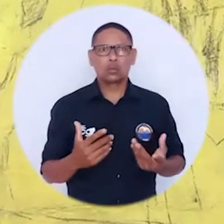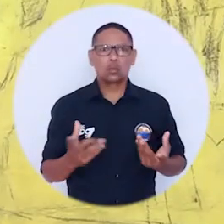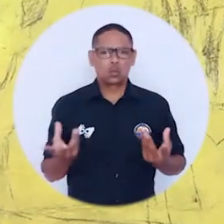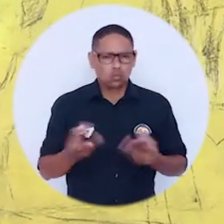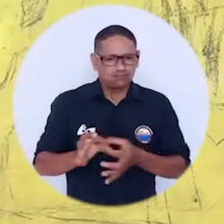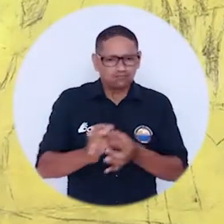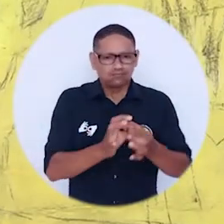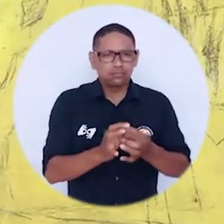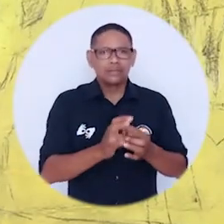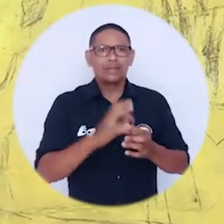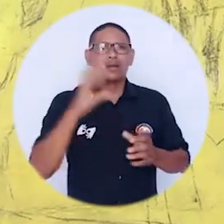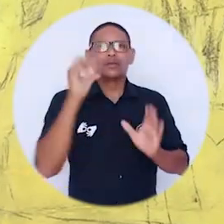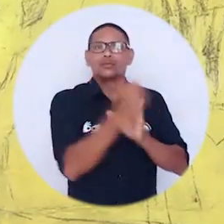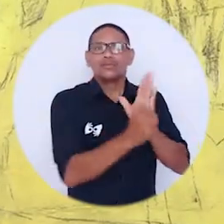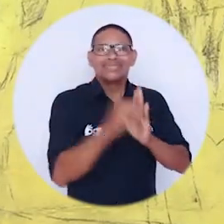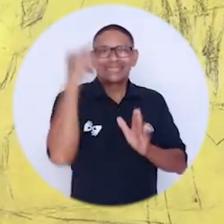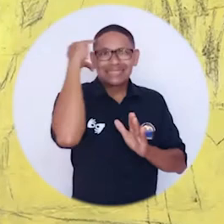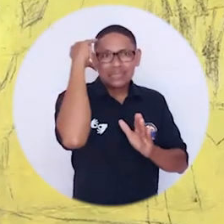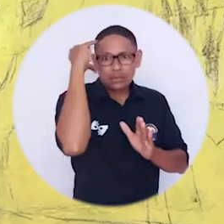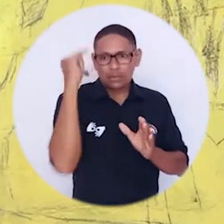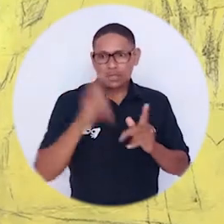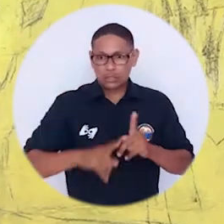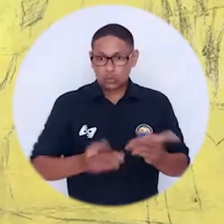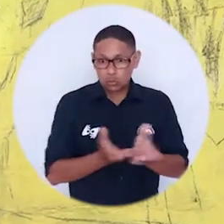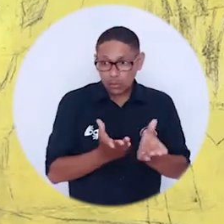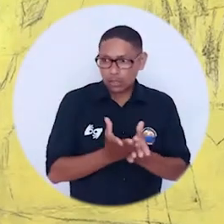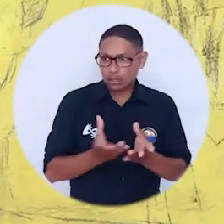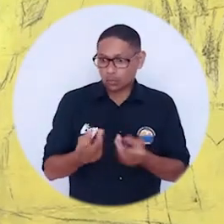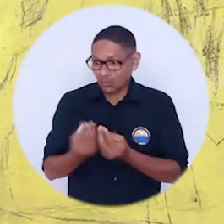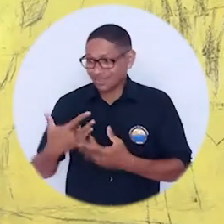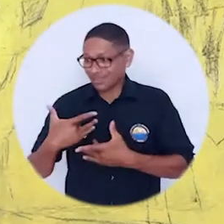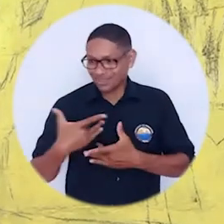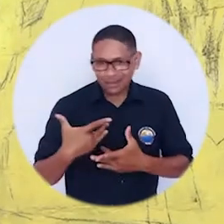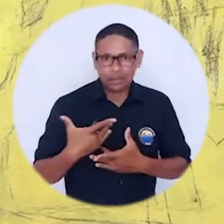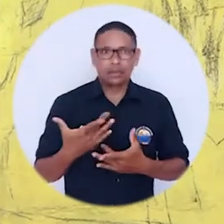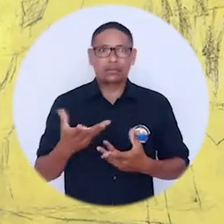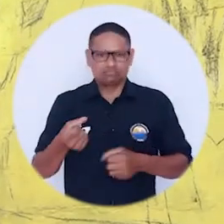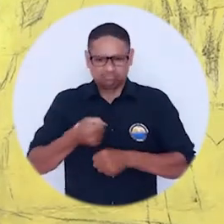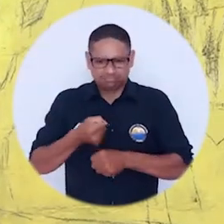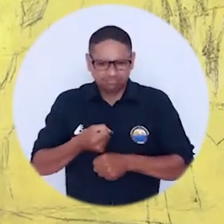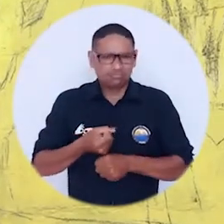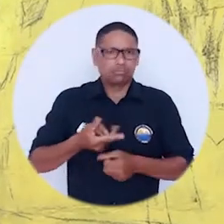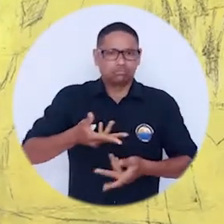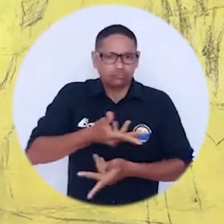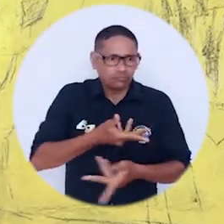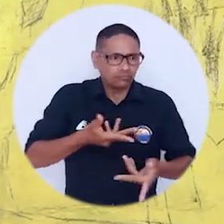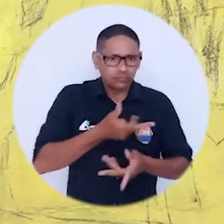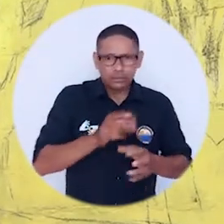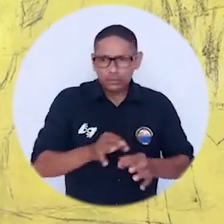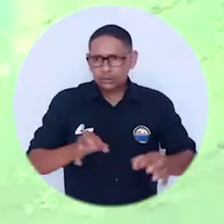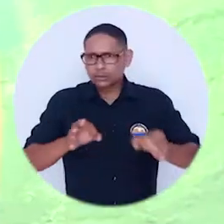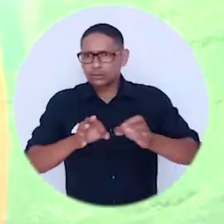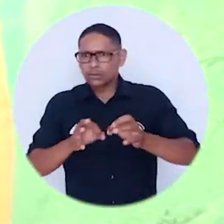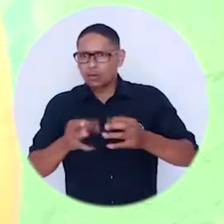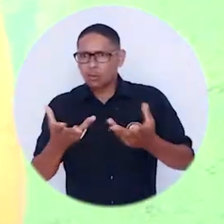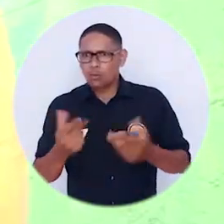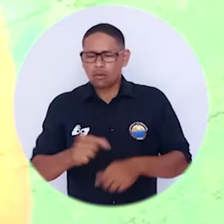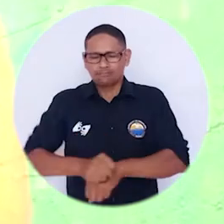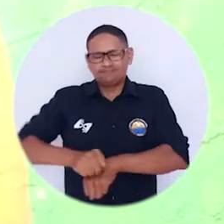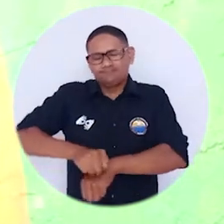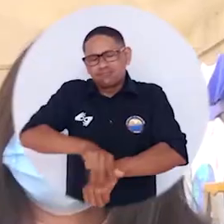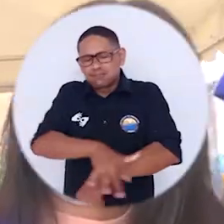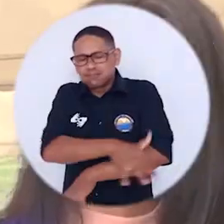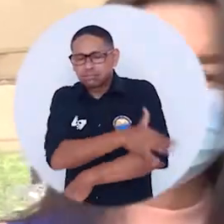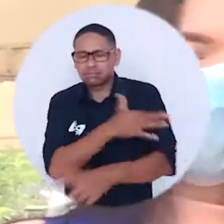iniciativa nació en conjunto con el programa de psicología de estudiantes y de voluntarios con el fin de canalizar